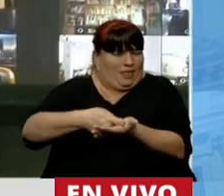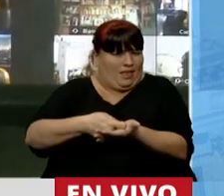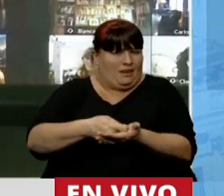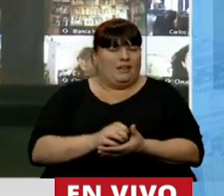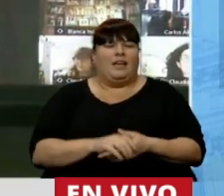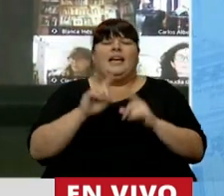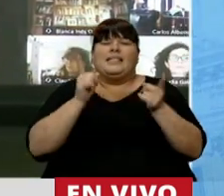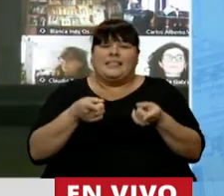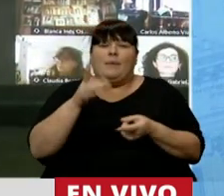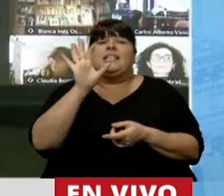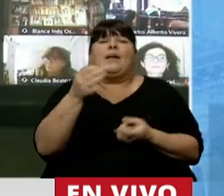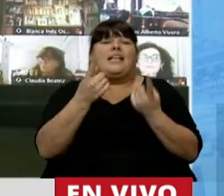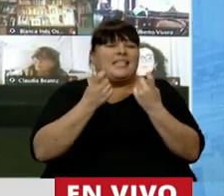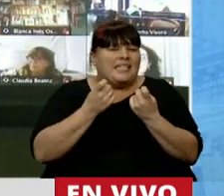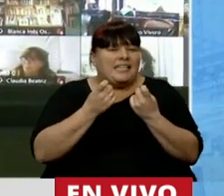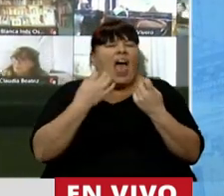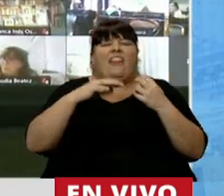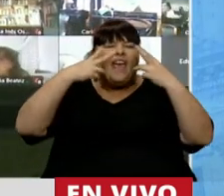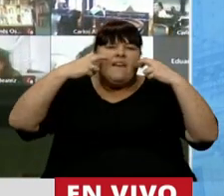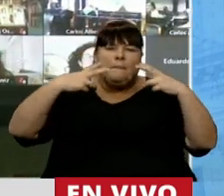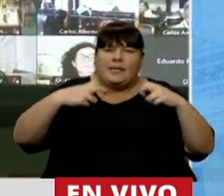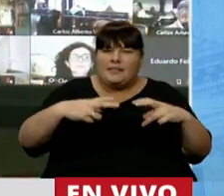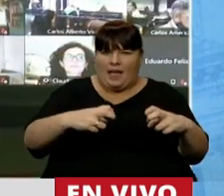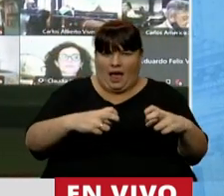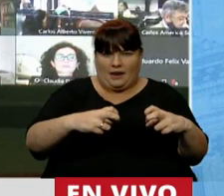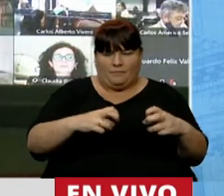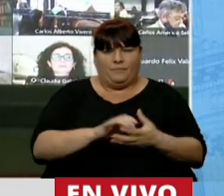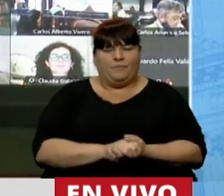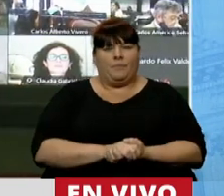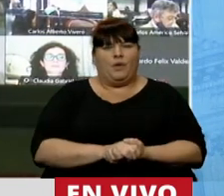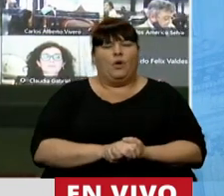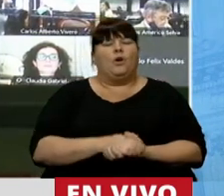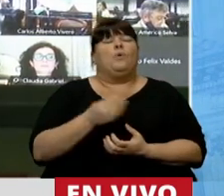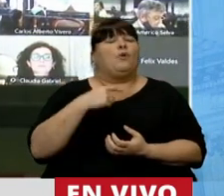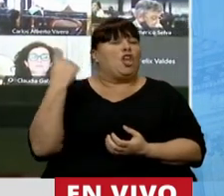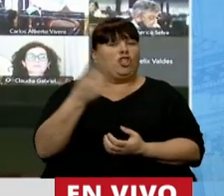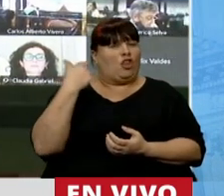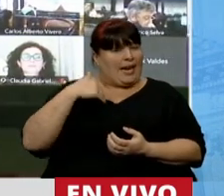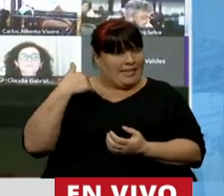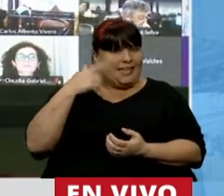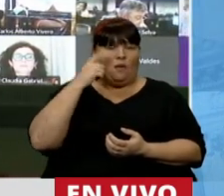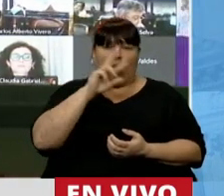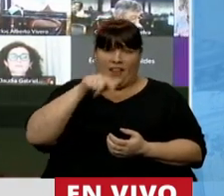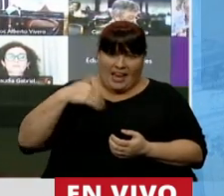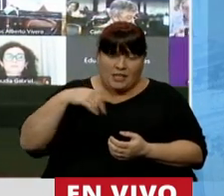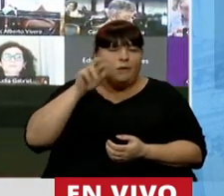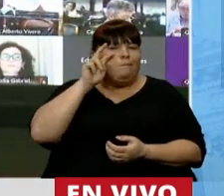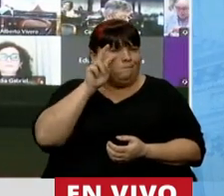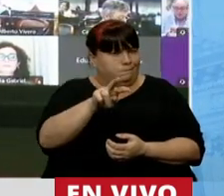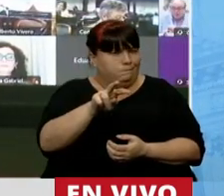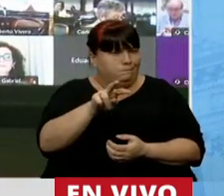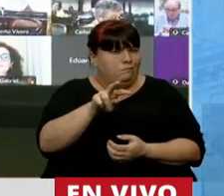También saben que necesitamos que se investigue porque todos los argentinos y argentinas vimos